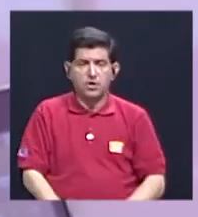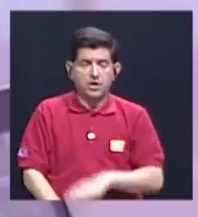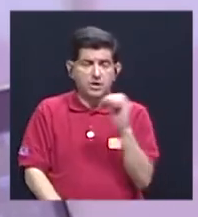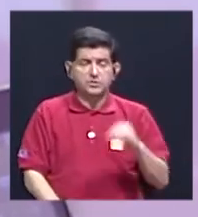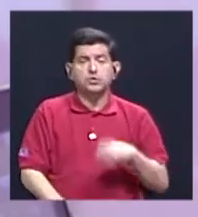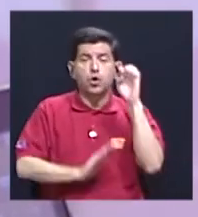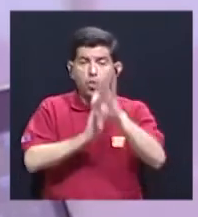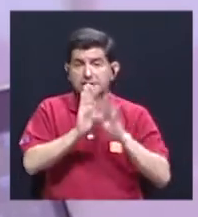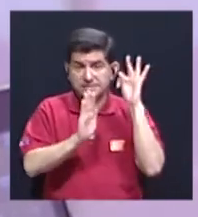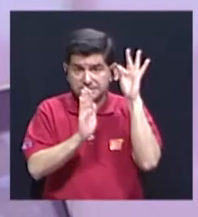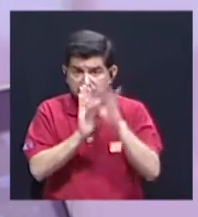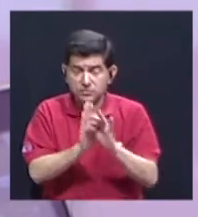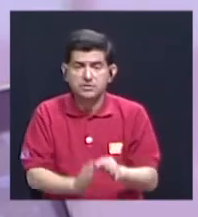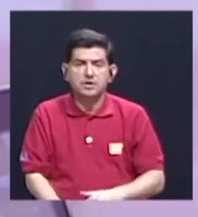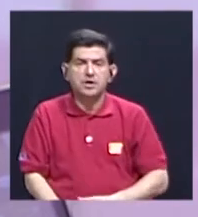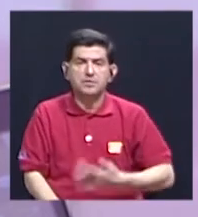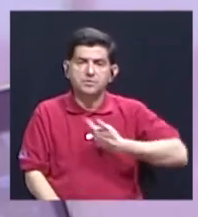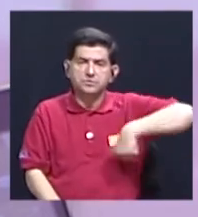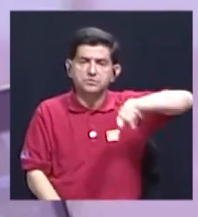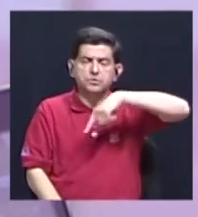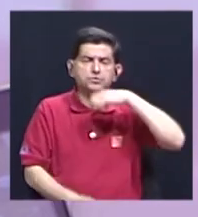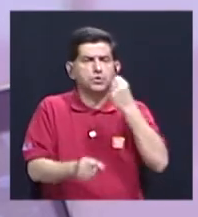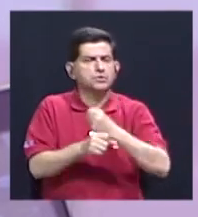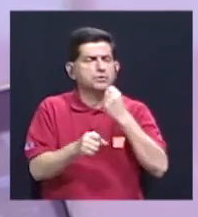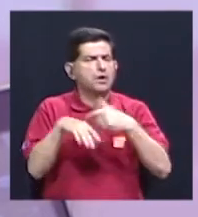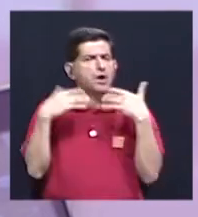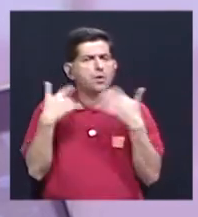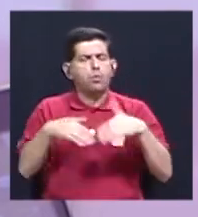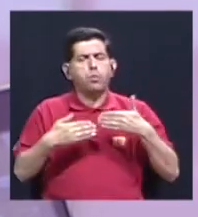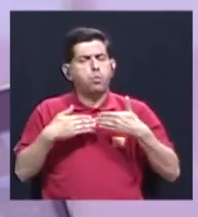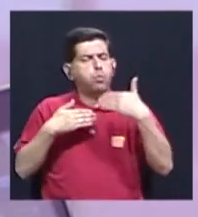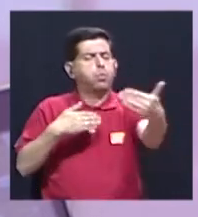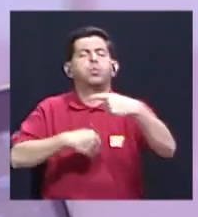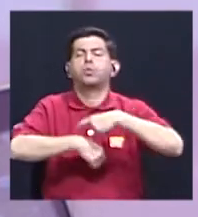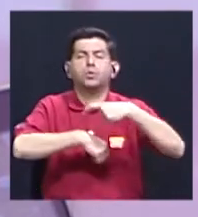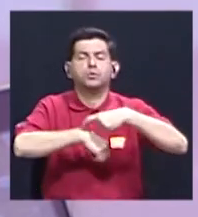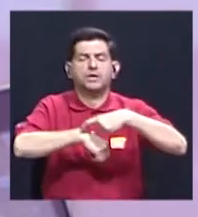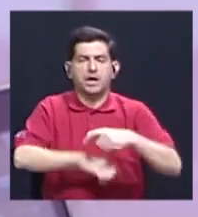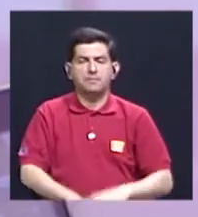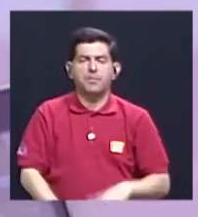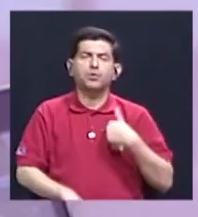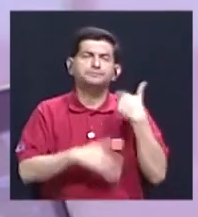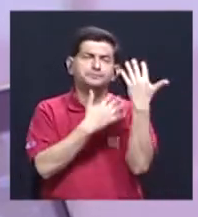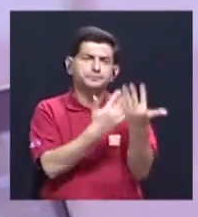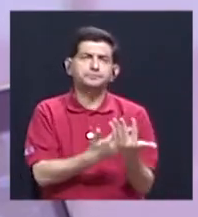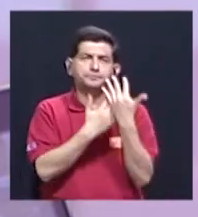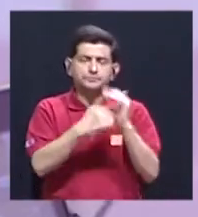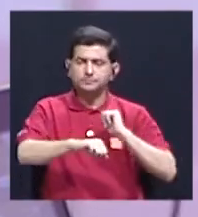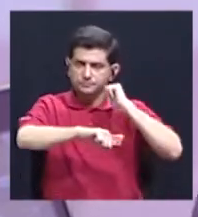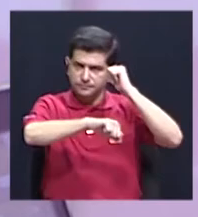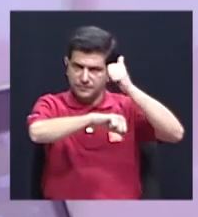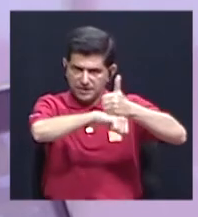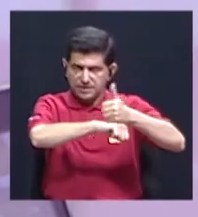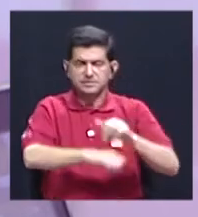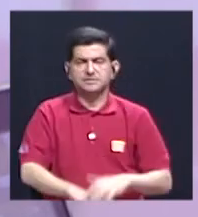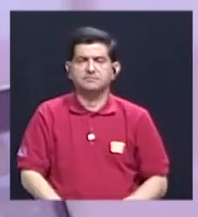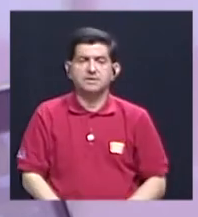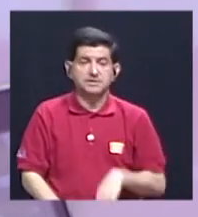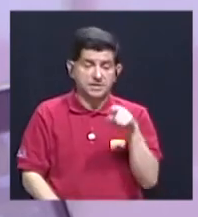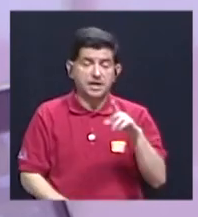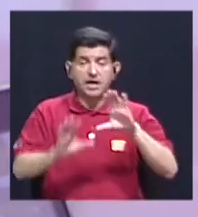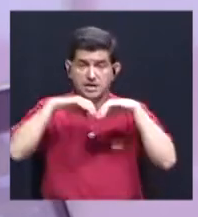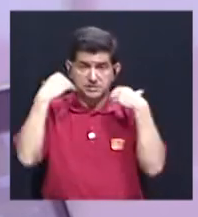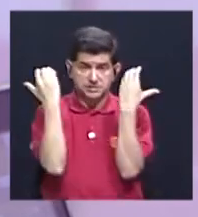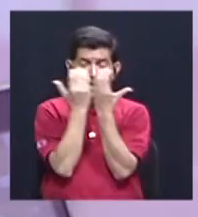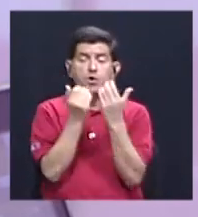de estereotipos, tendríamos que trabajar muchísimo tiempo. Yo tengo una gran esperanza en la conformación de esta